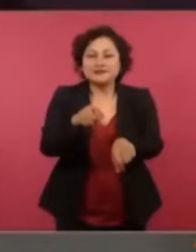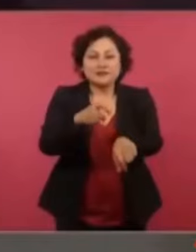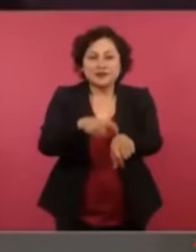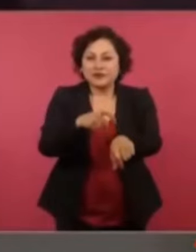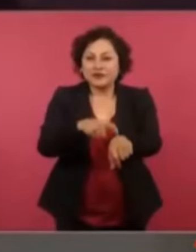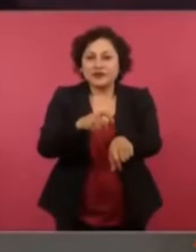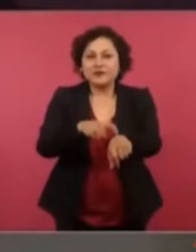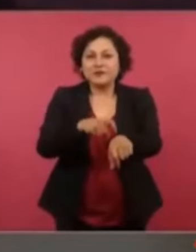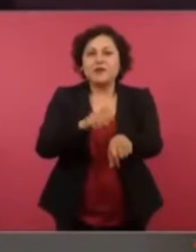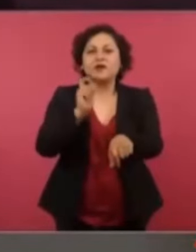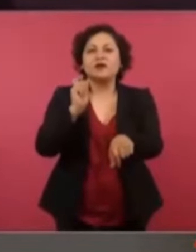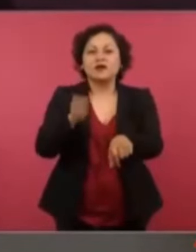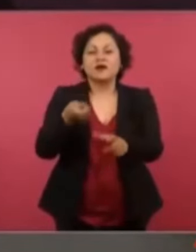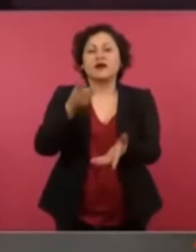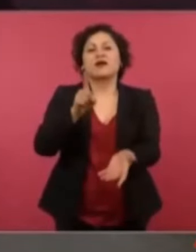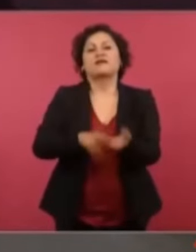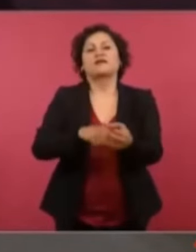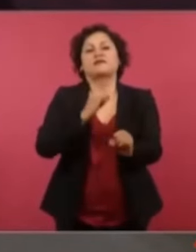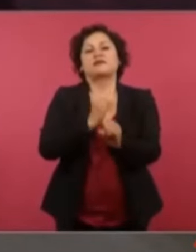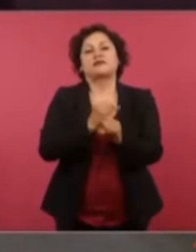en redes sociales,